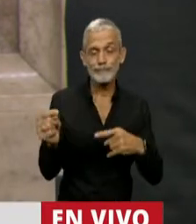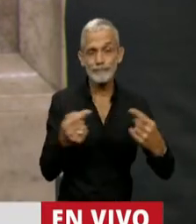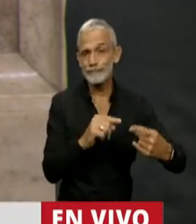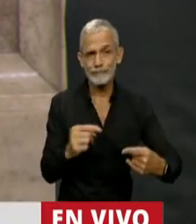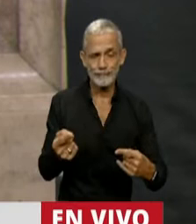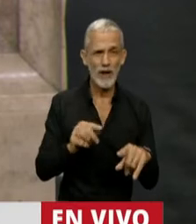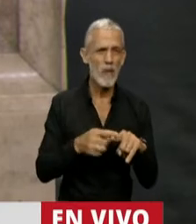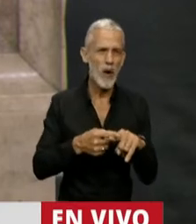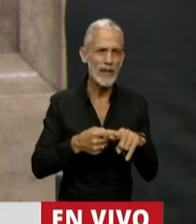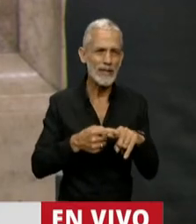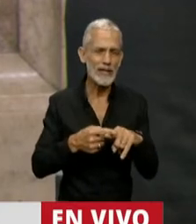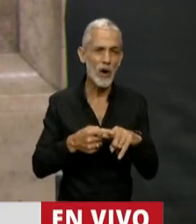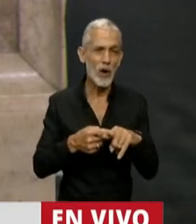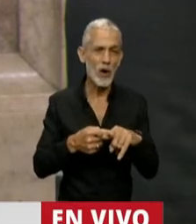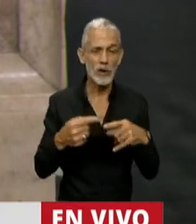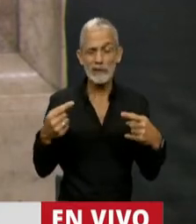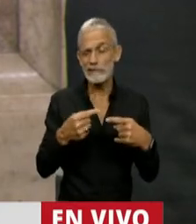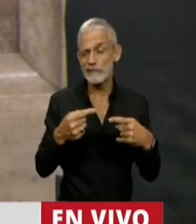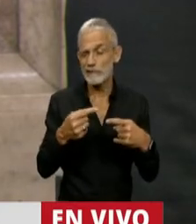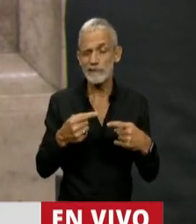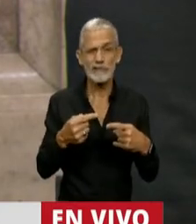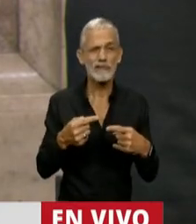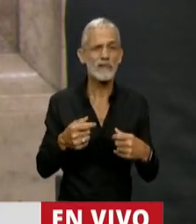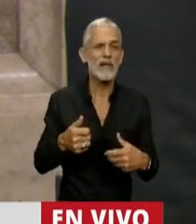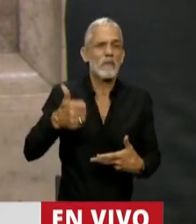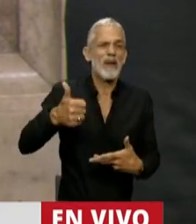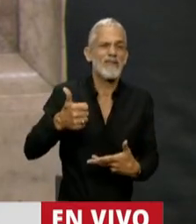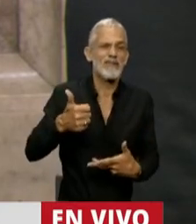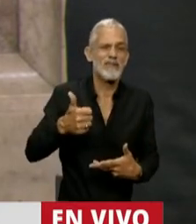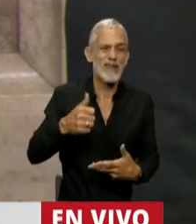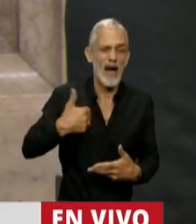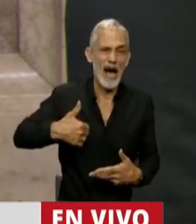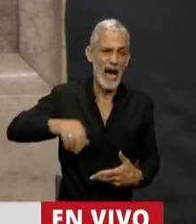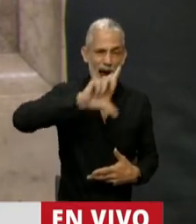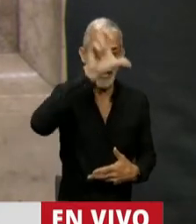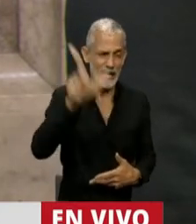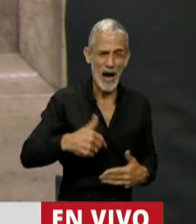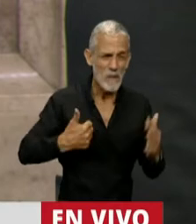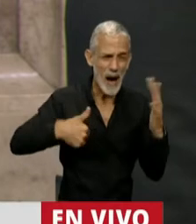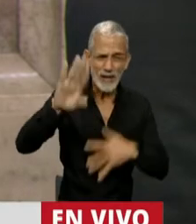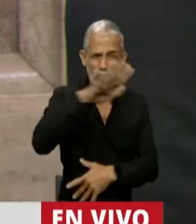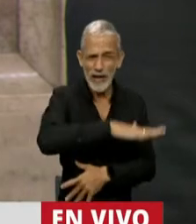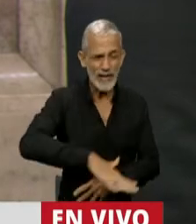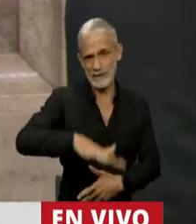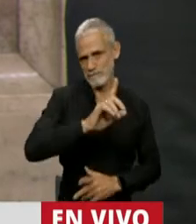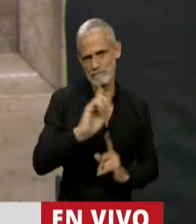sectores políticos no beneficia absolutamente en nada a las mayorías populares.